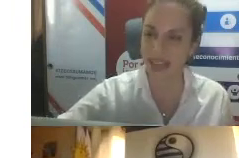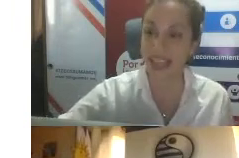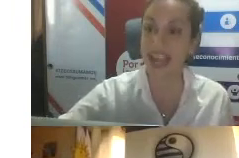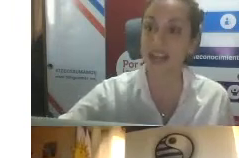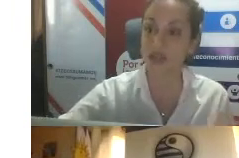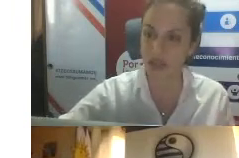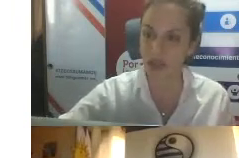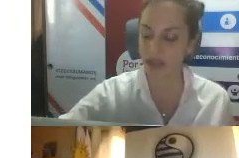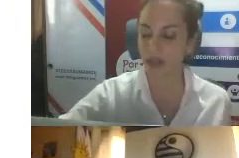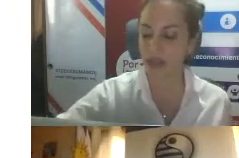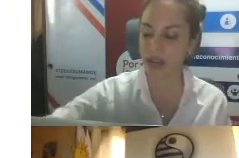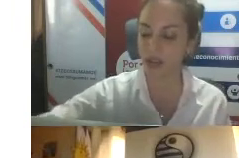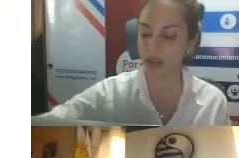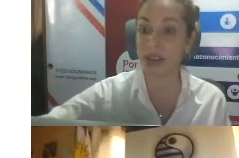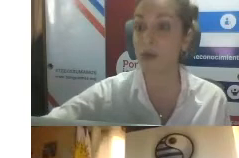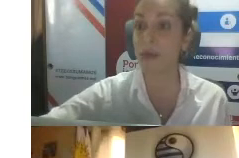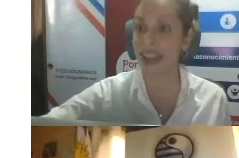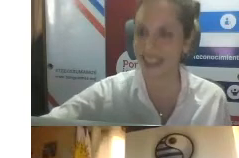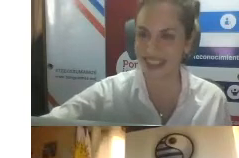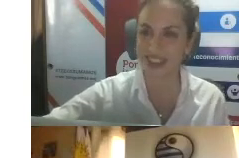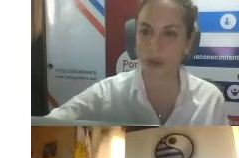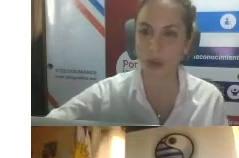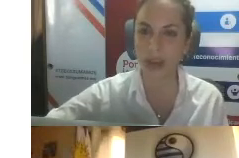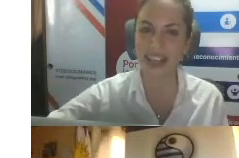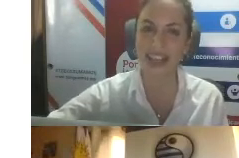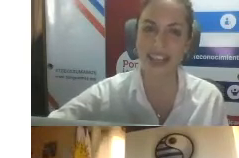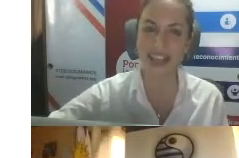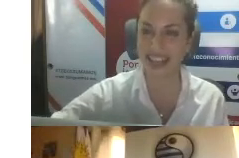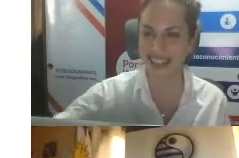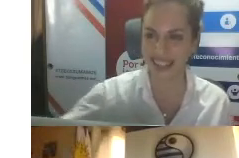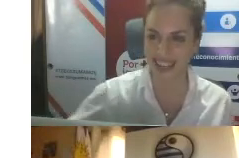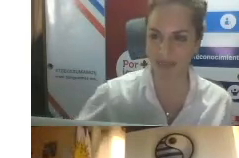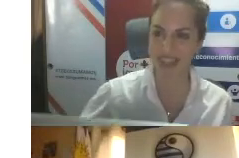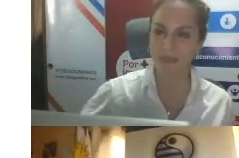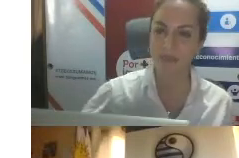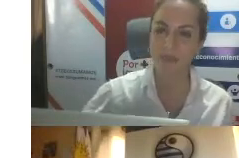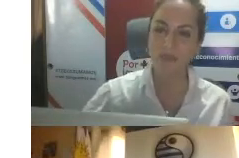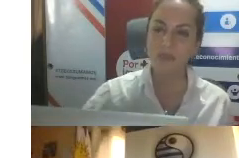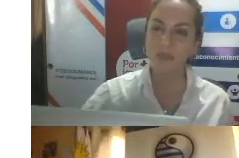FLAGVEJA y a las asociaciones de becarios de ambos países, de Uruguay y de Argentina.